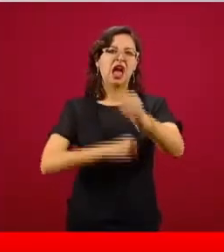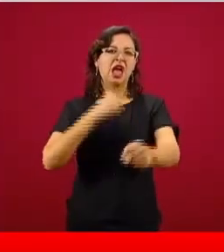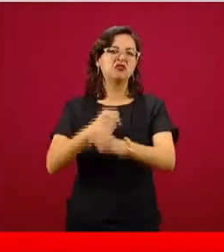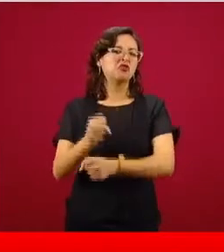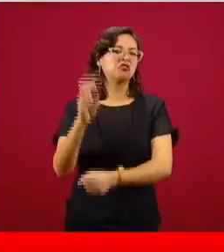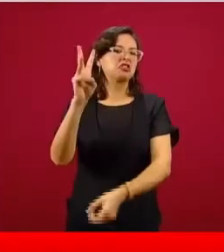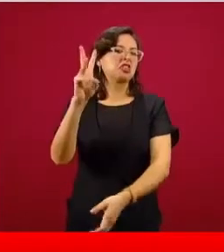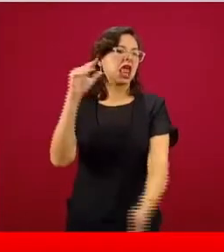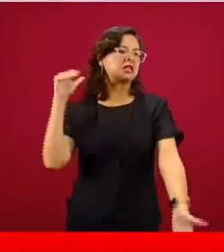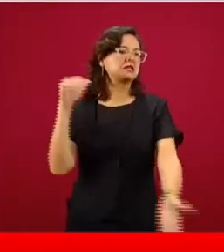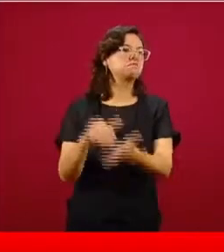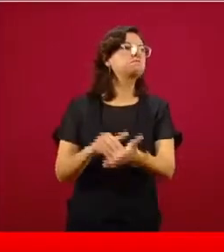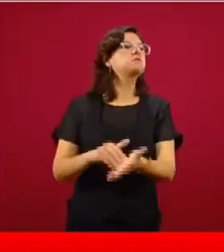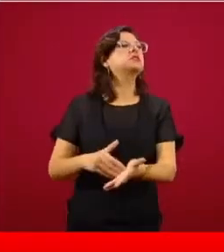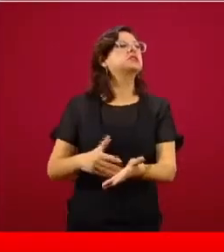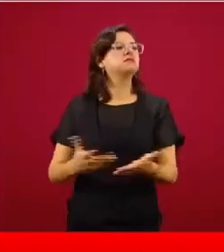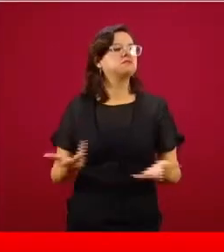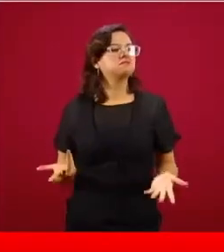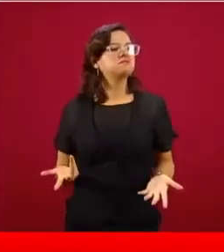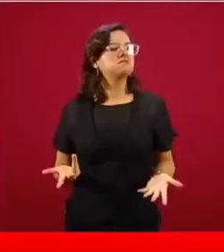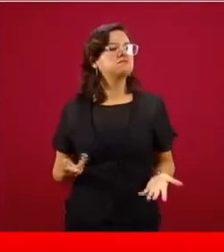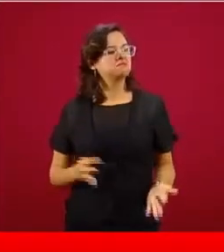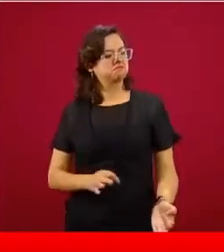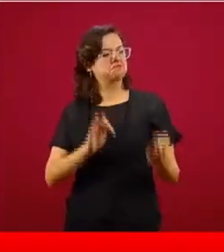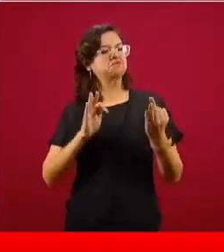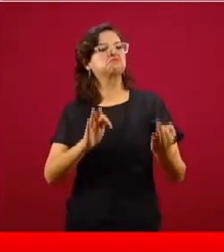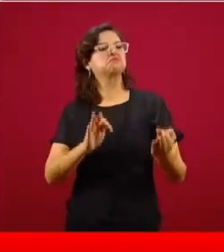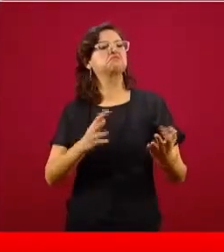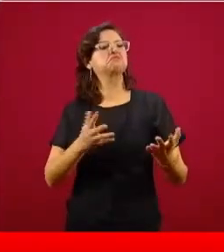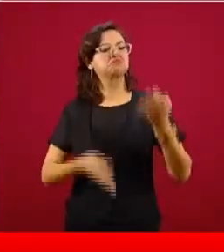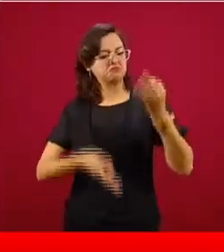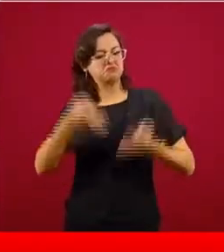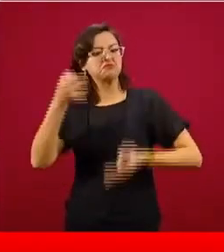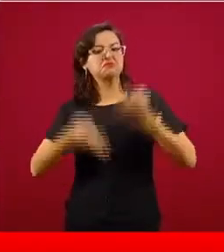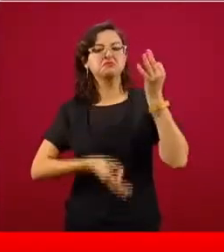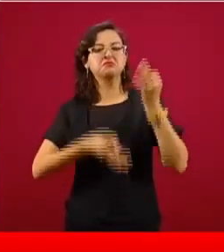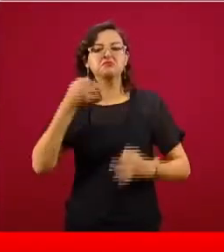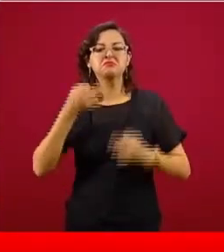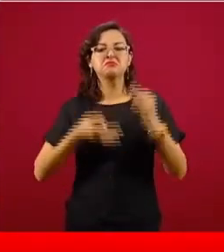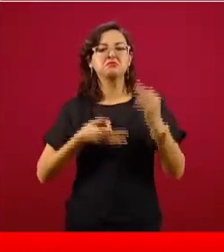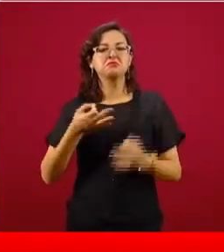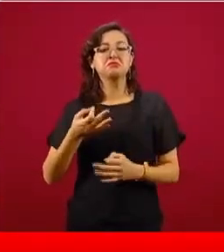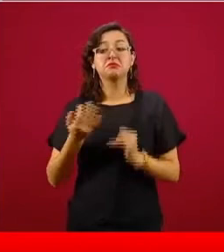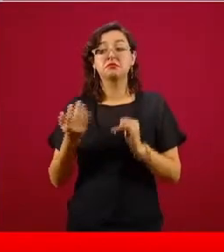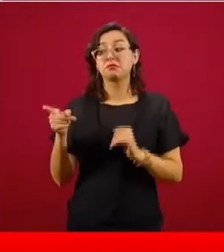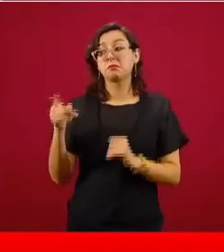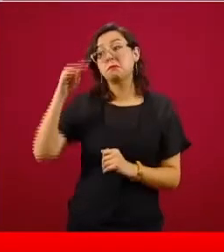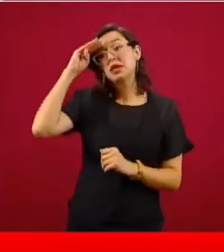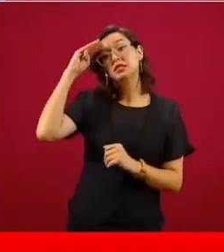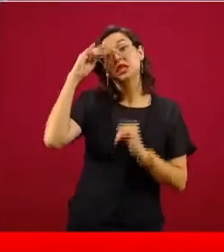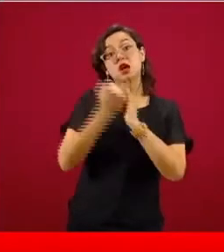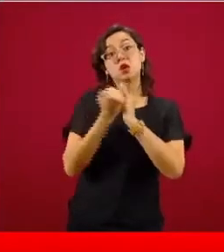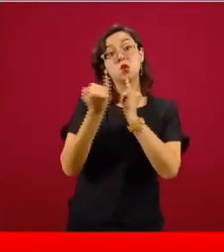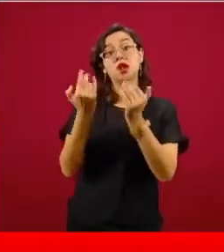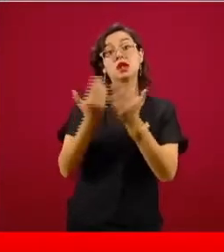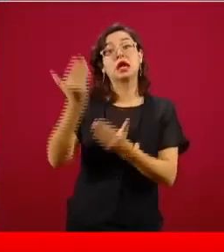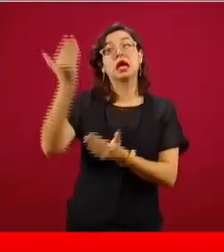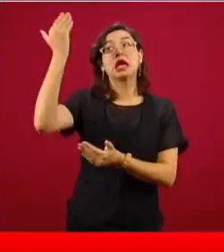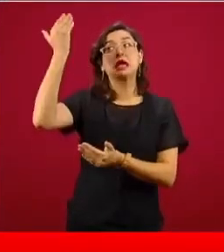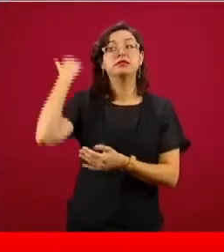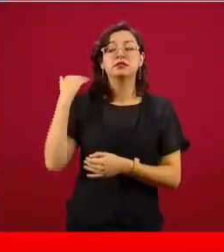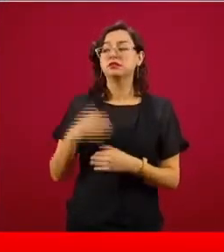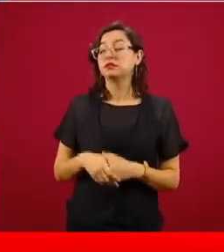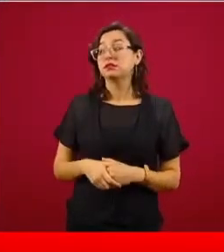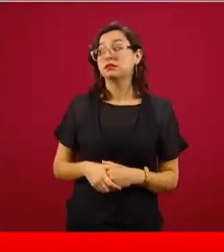porque pensaba que era como antes, pues entonces ya